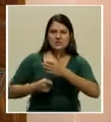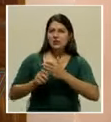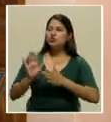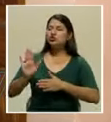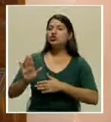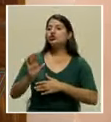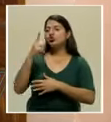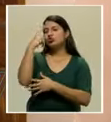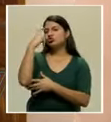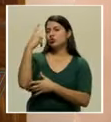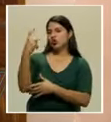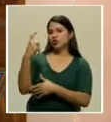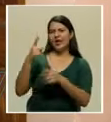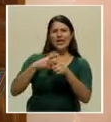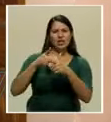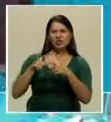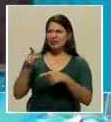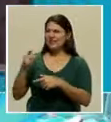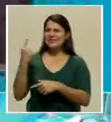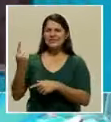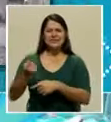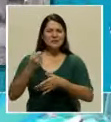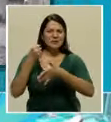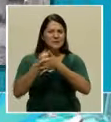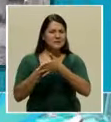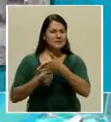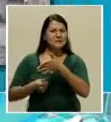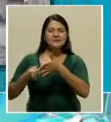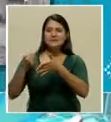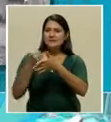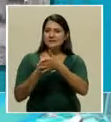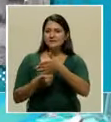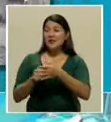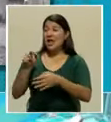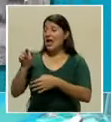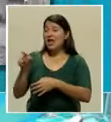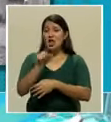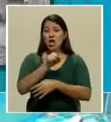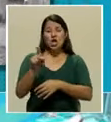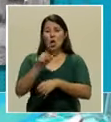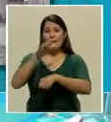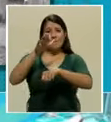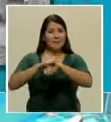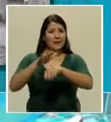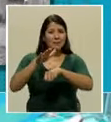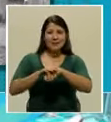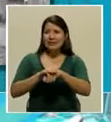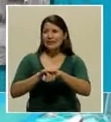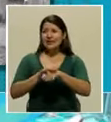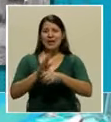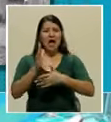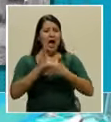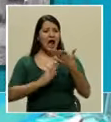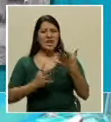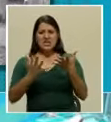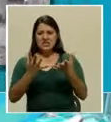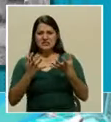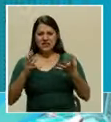Entonces siempre estuvo ahí, no me permitía que hubiera injerencias